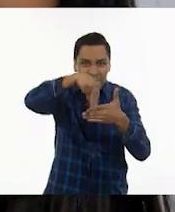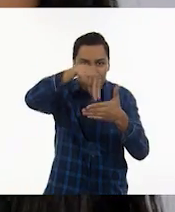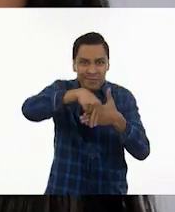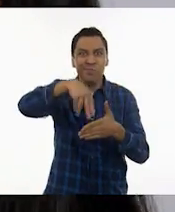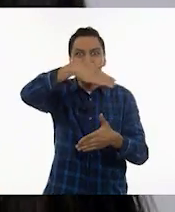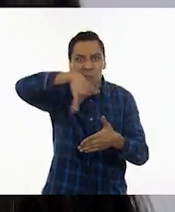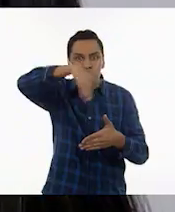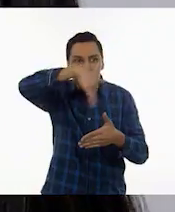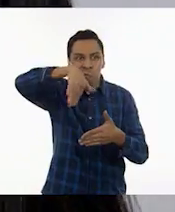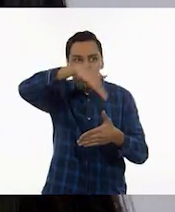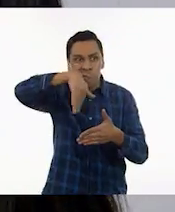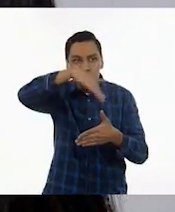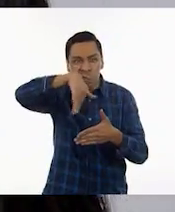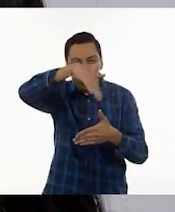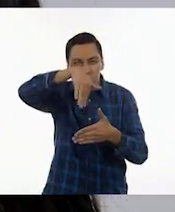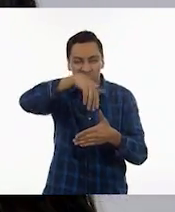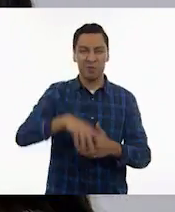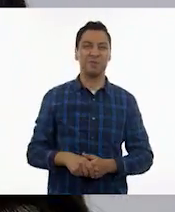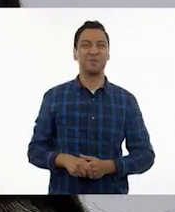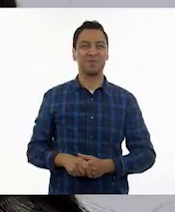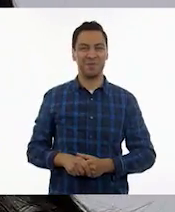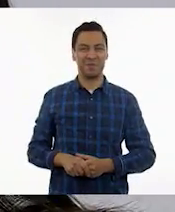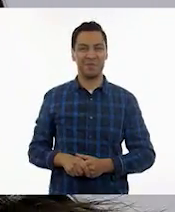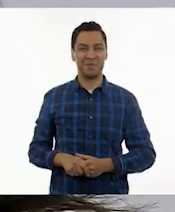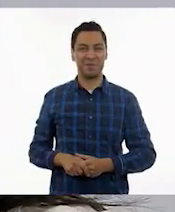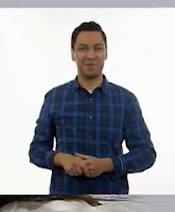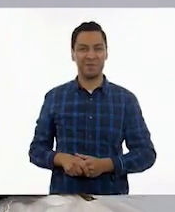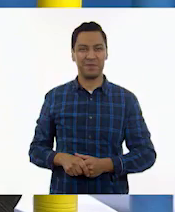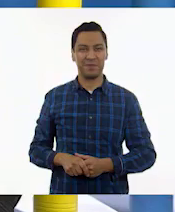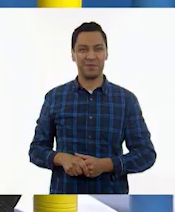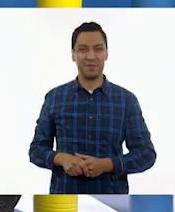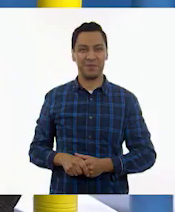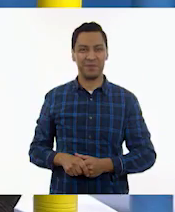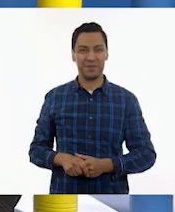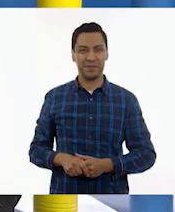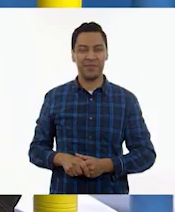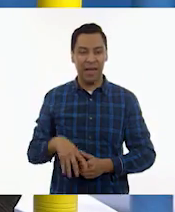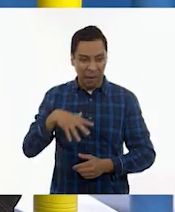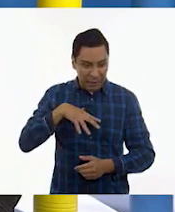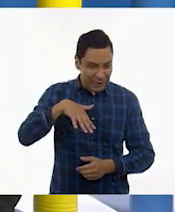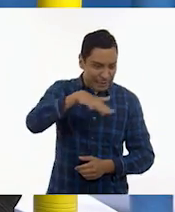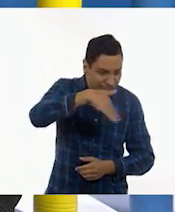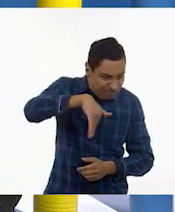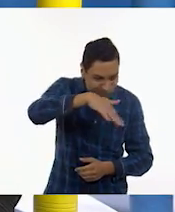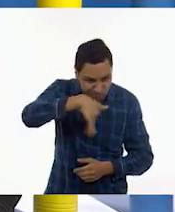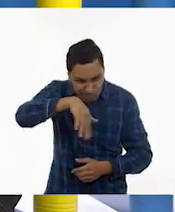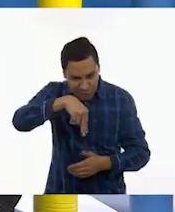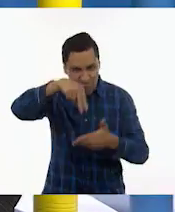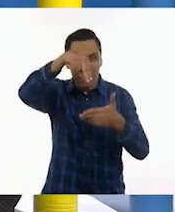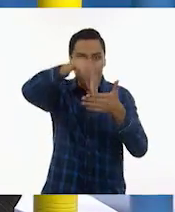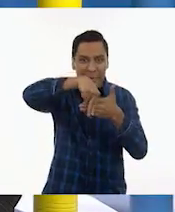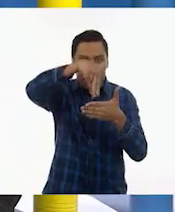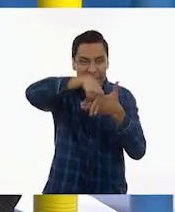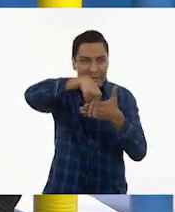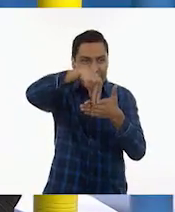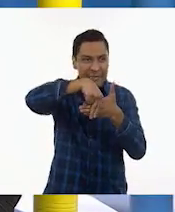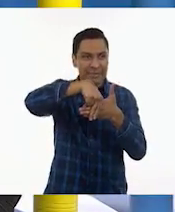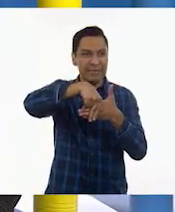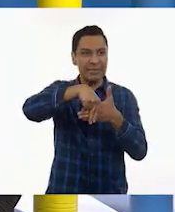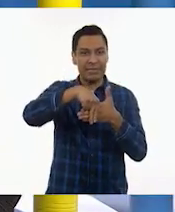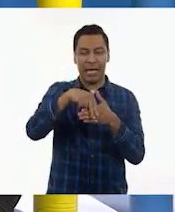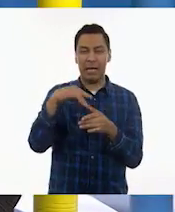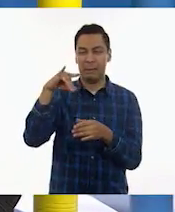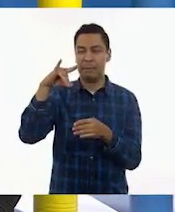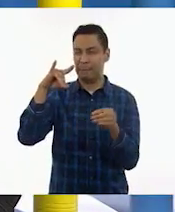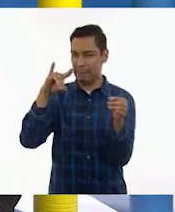en su escritorio. Muy bien, a ver, vamos a ver. Y aquí entre todos vamos a hacer un poco más cerca de la